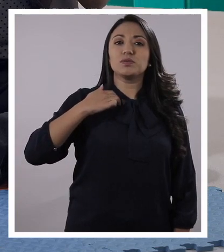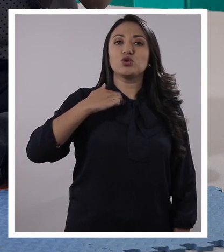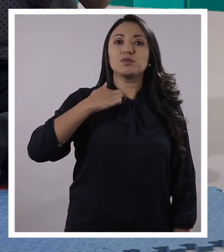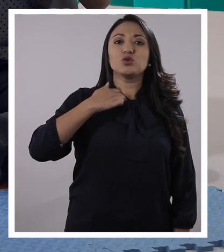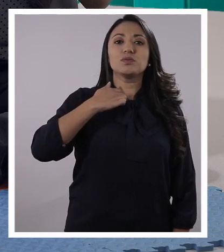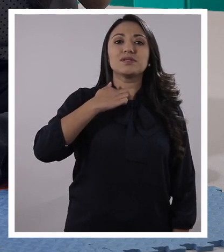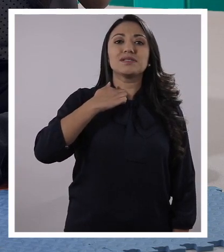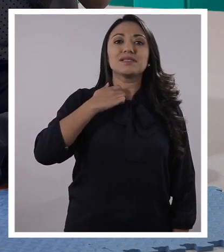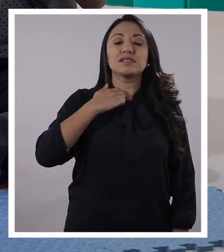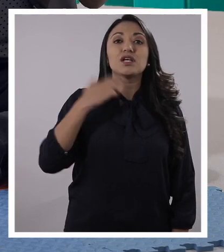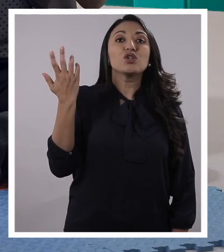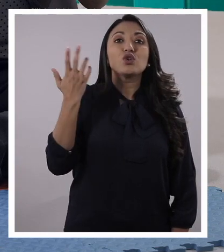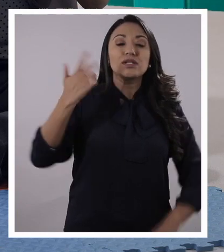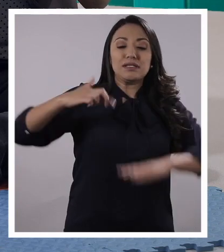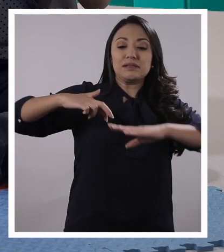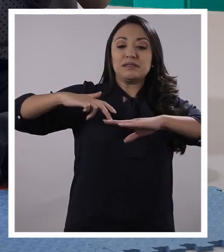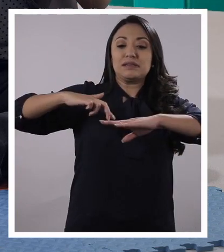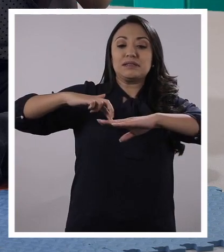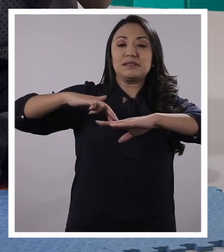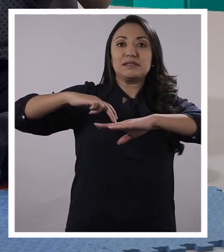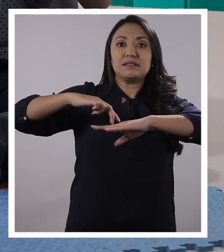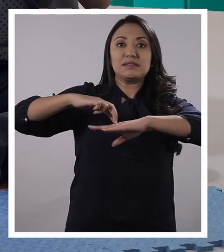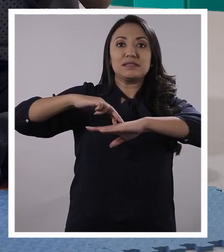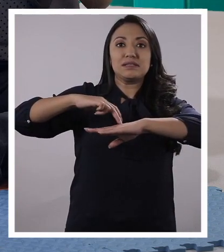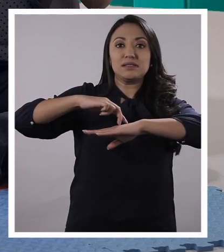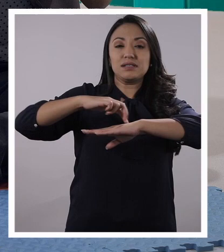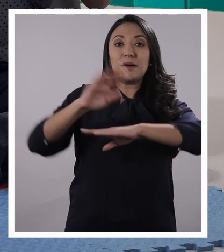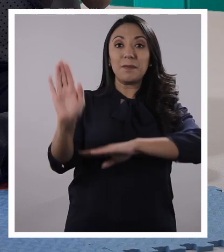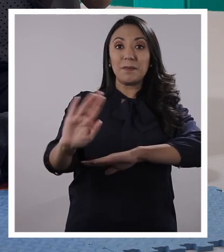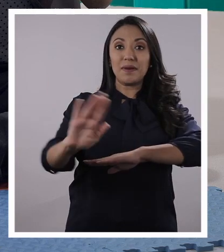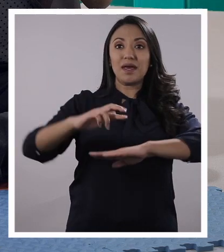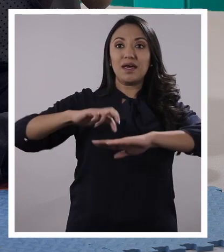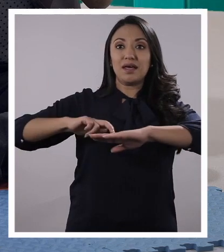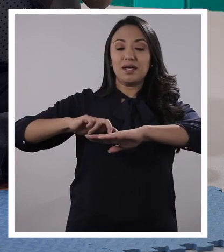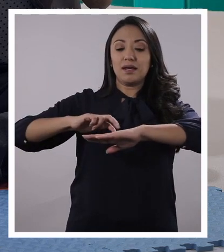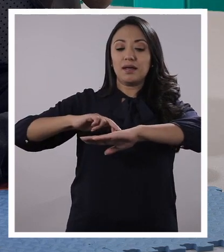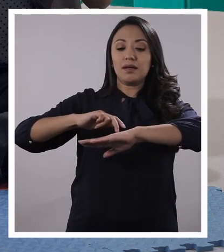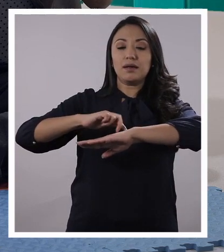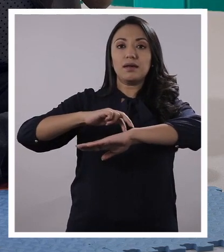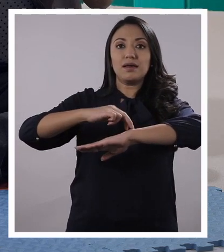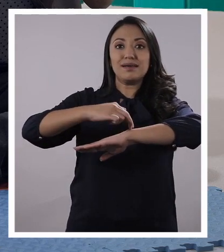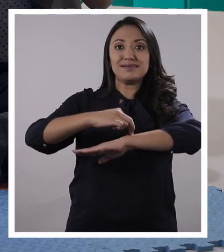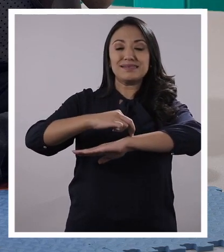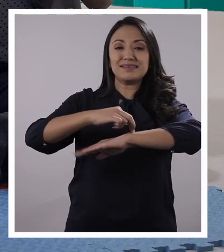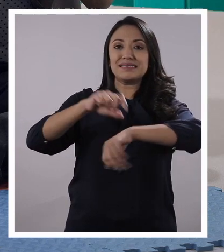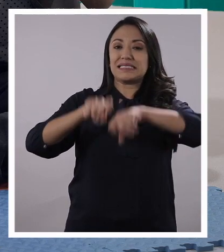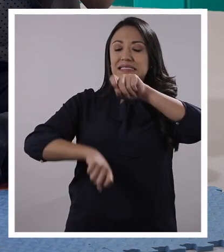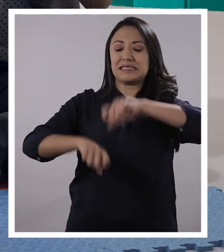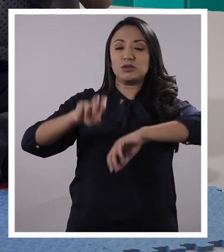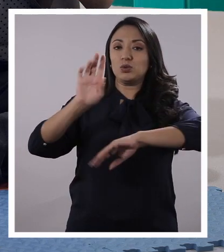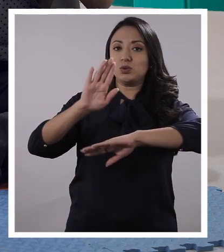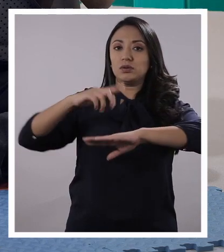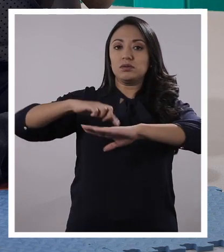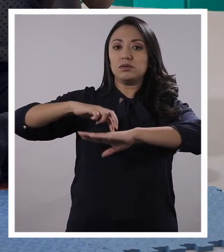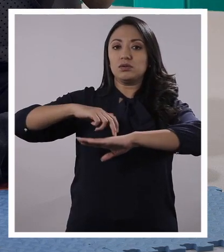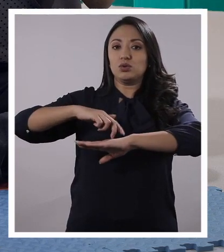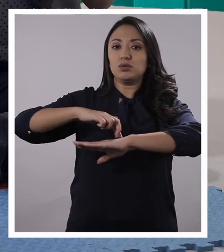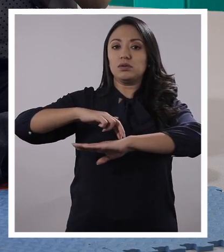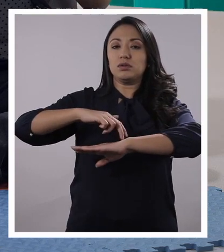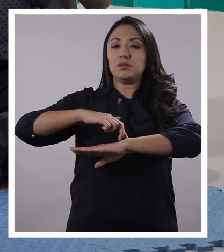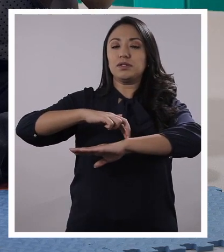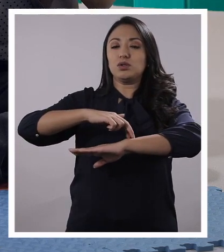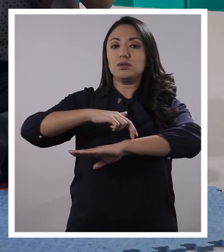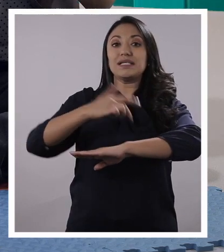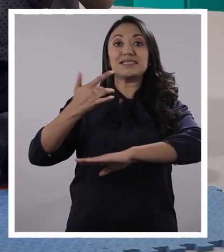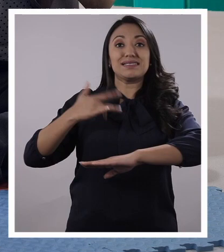sube. Está en su talón. ¡Cuidado! Si se mueven, la hormiguita se puede caer y se va a lastimar. Y no queremos lastimarlo. Sube,